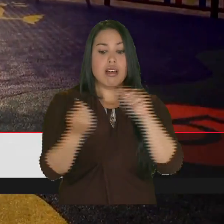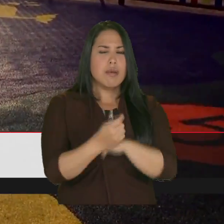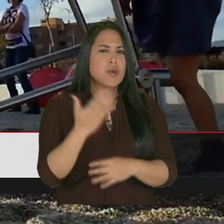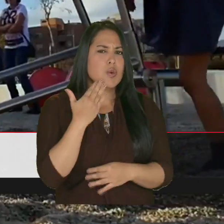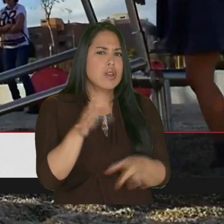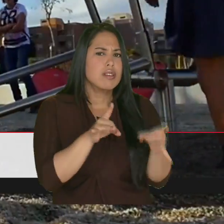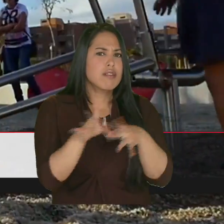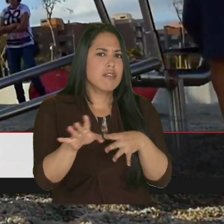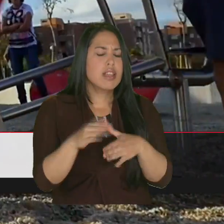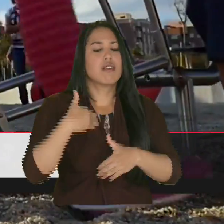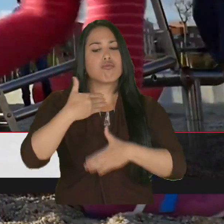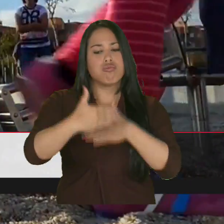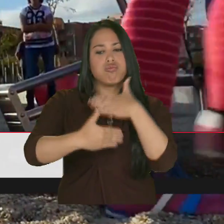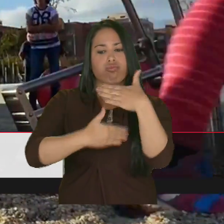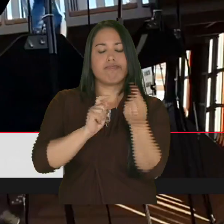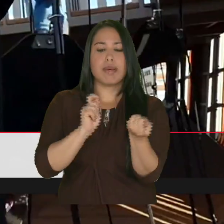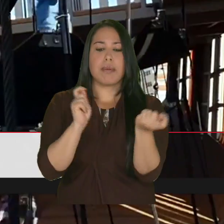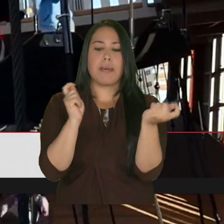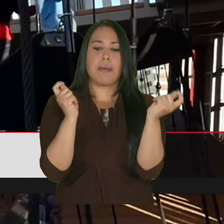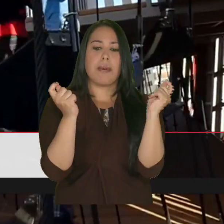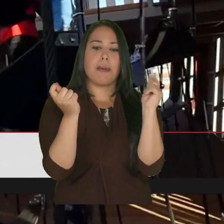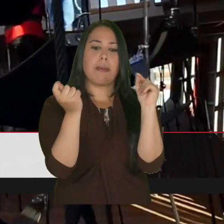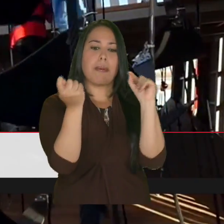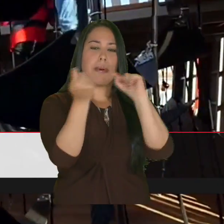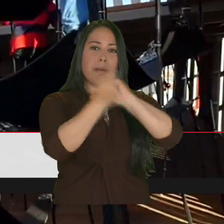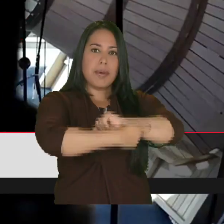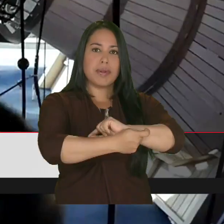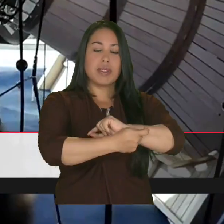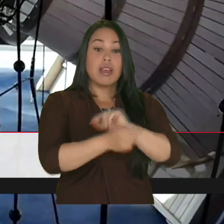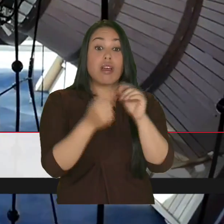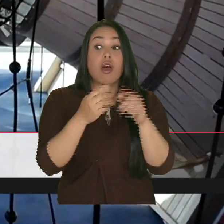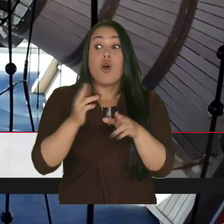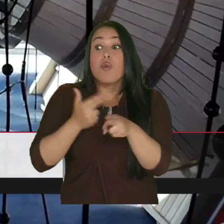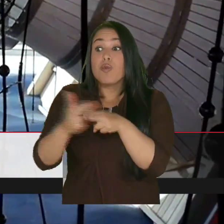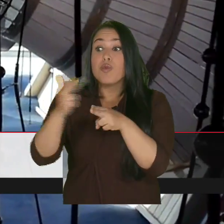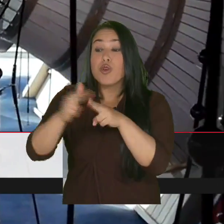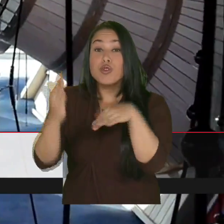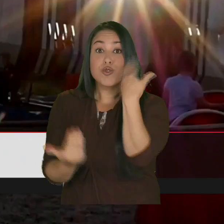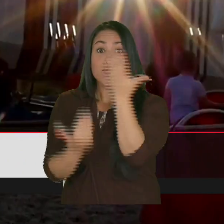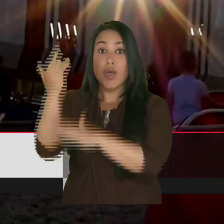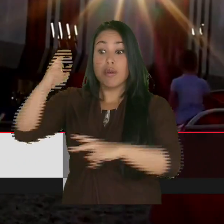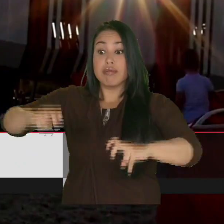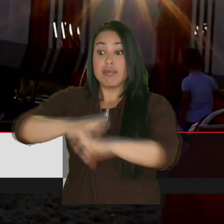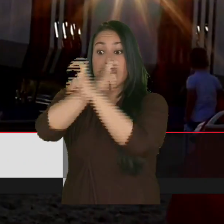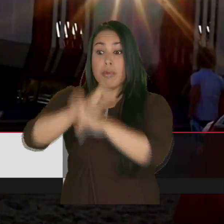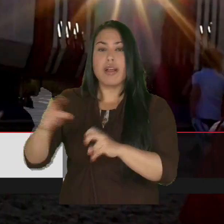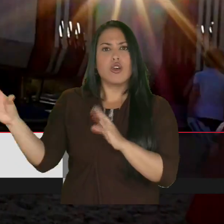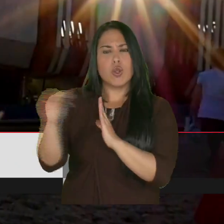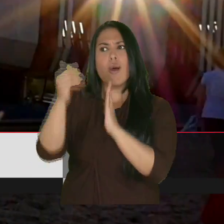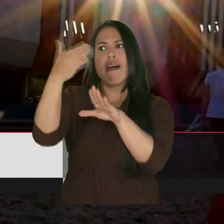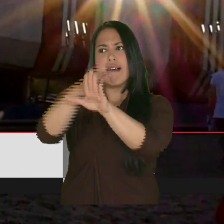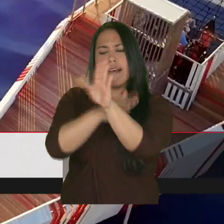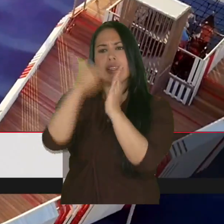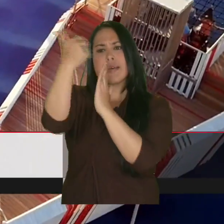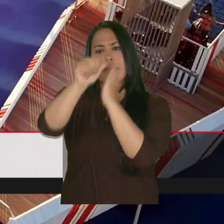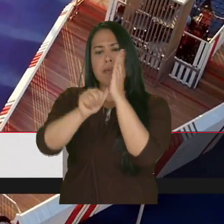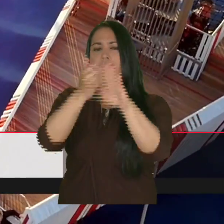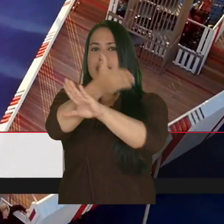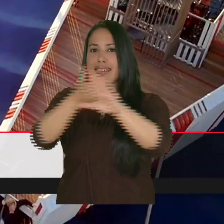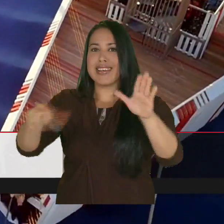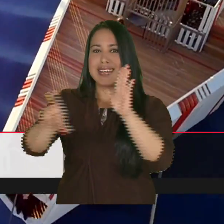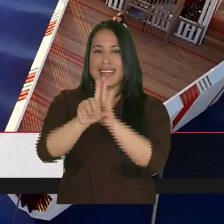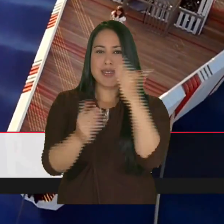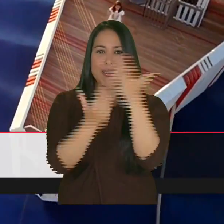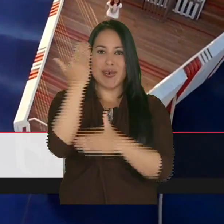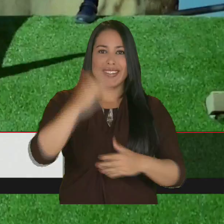incluyentes. Los cambios se implementarán de manera progresiva en los parques que ya existen, pero aquellos que se construyan deberán reunir